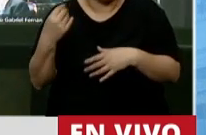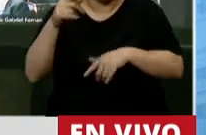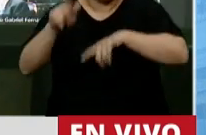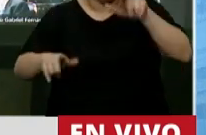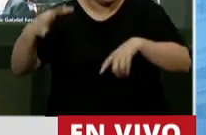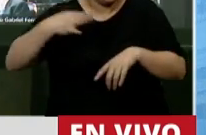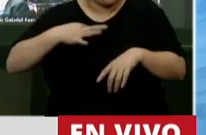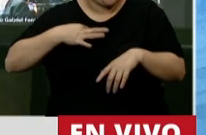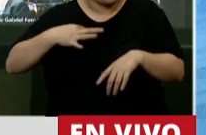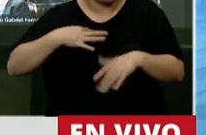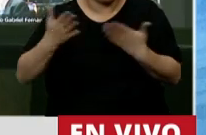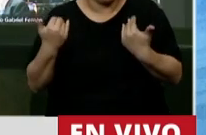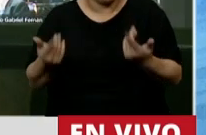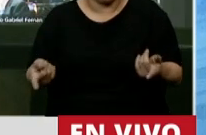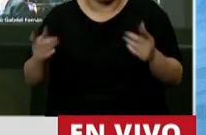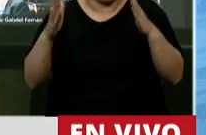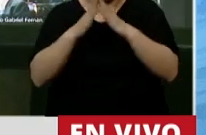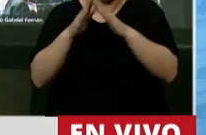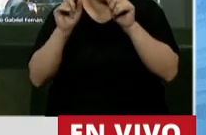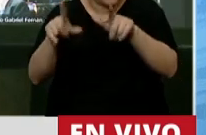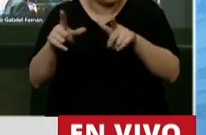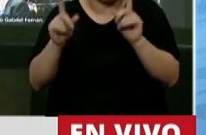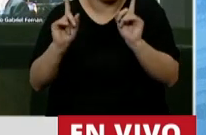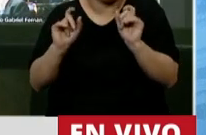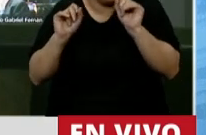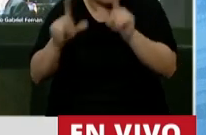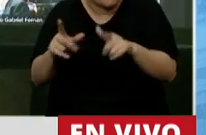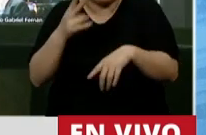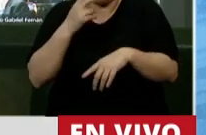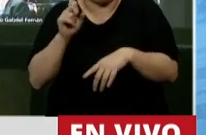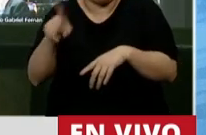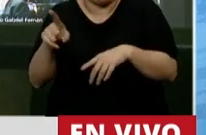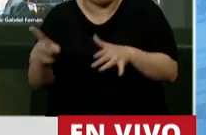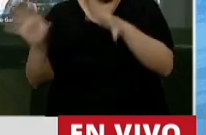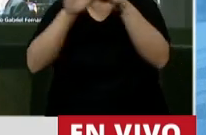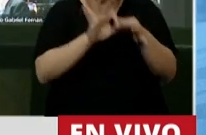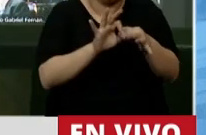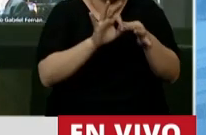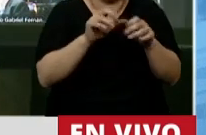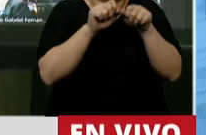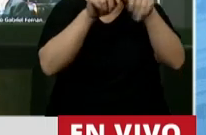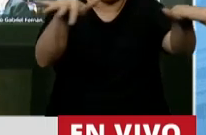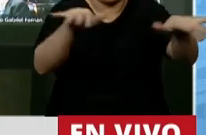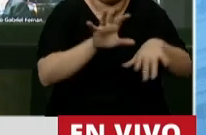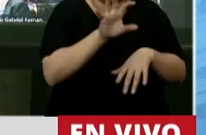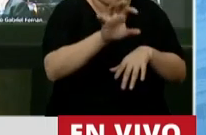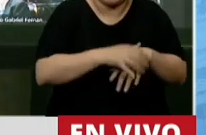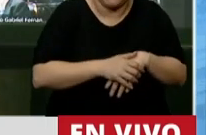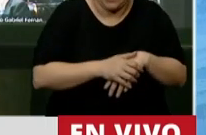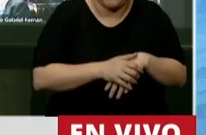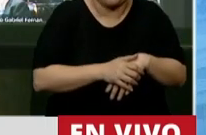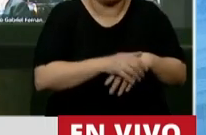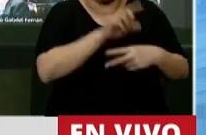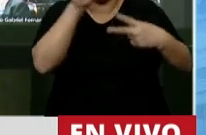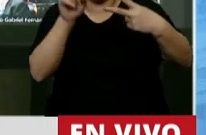los ciudadanos puedan generar energía en sus casas y conectarlas a la red provincial. El segundo tema es con